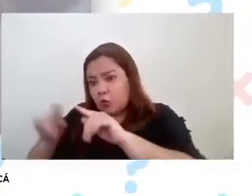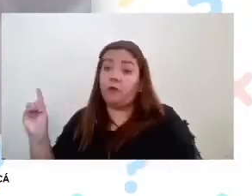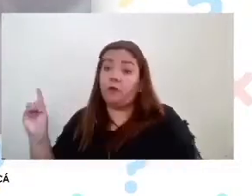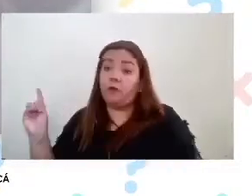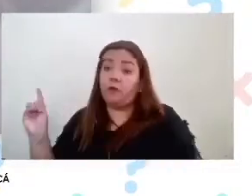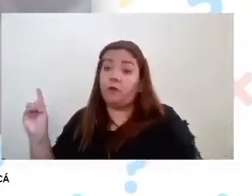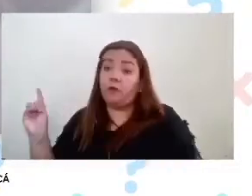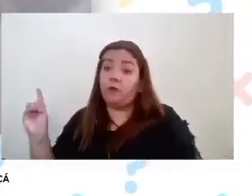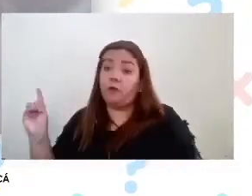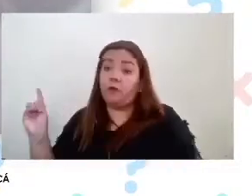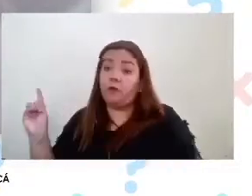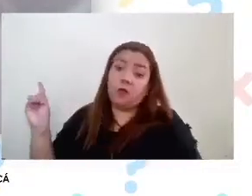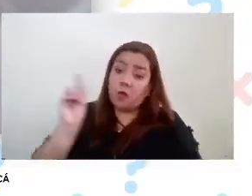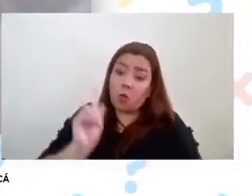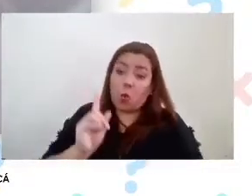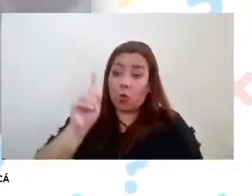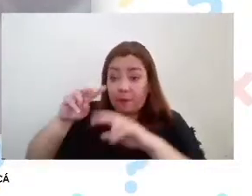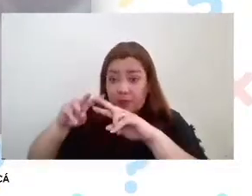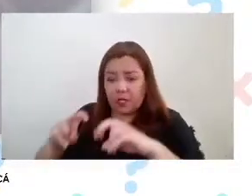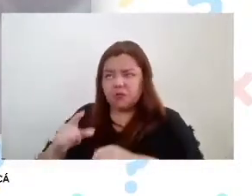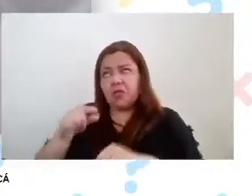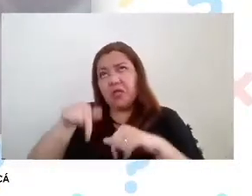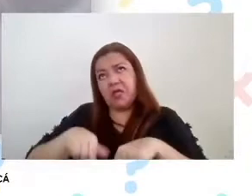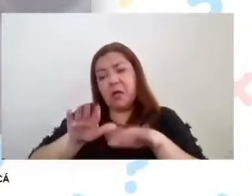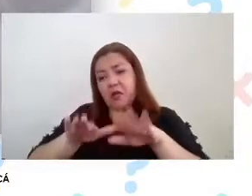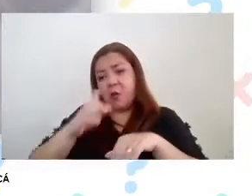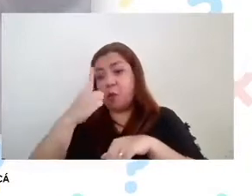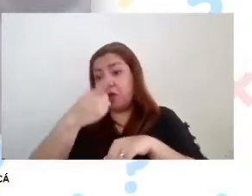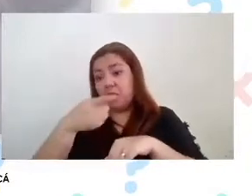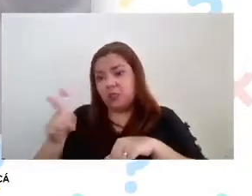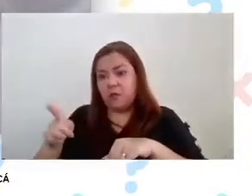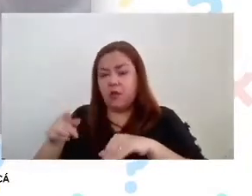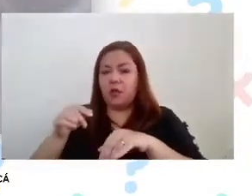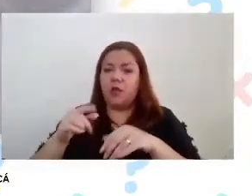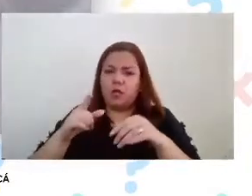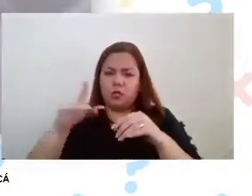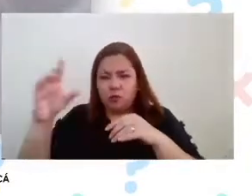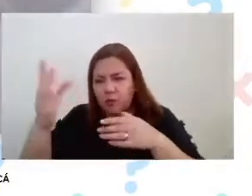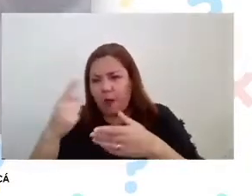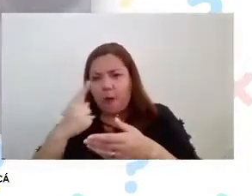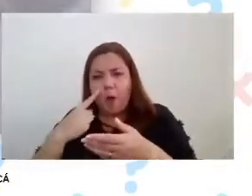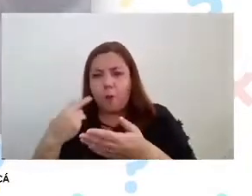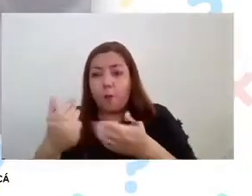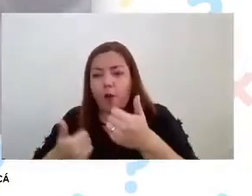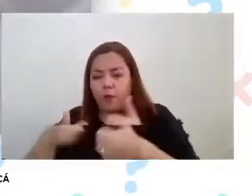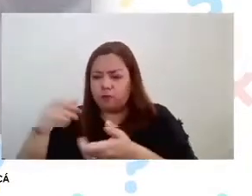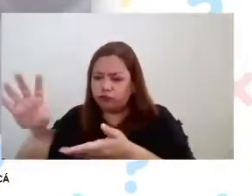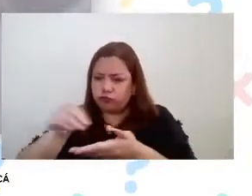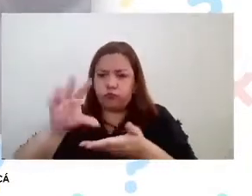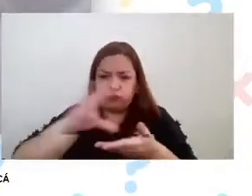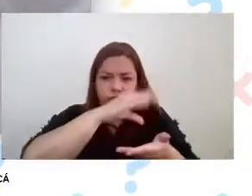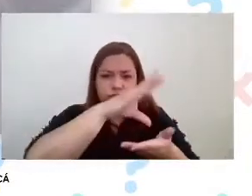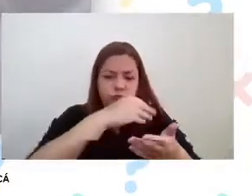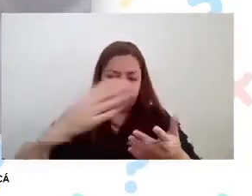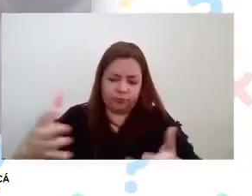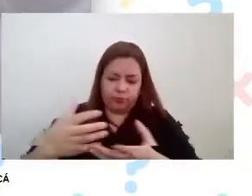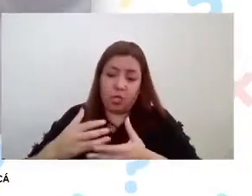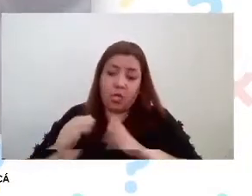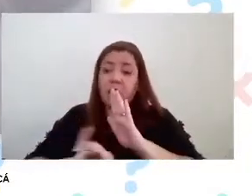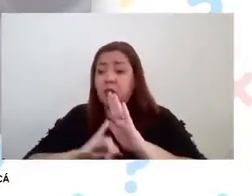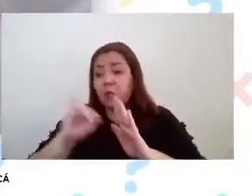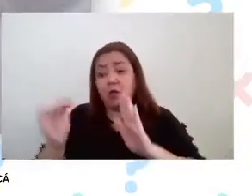investigador se queda acá una semana toma muestras saca lo que tenga que sacar y luego se va